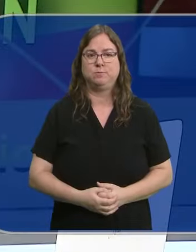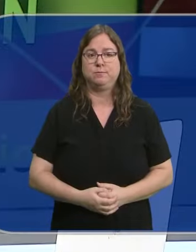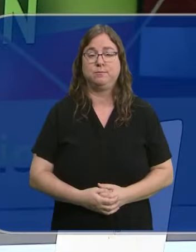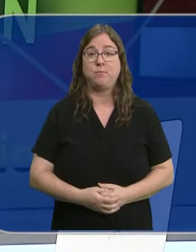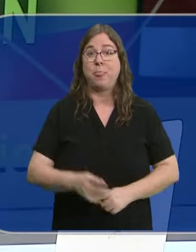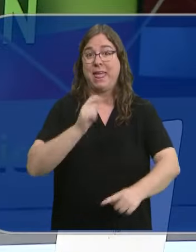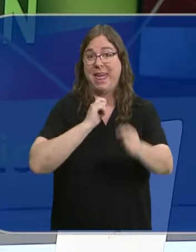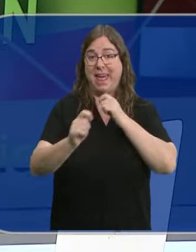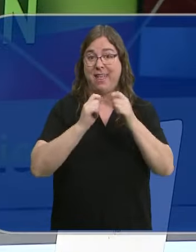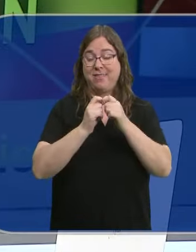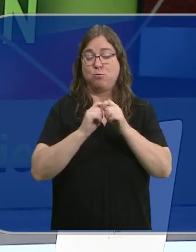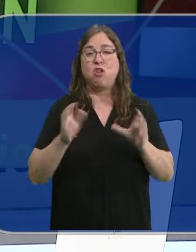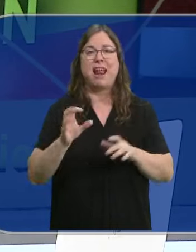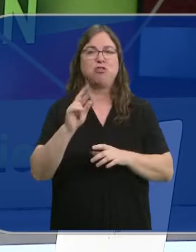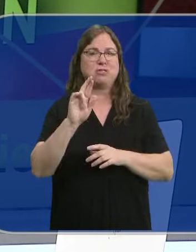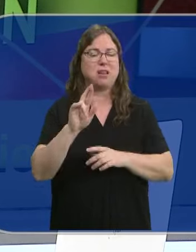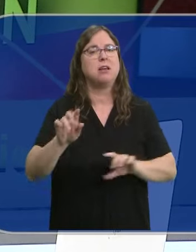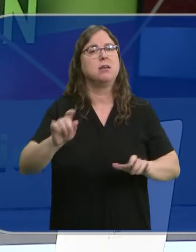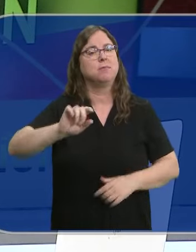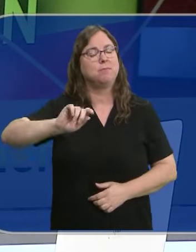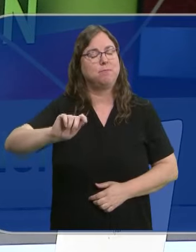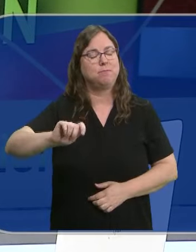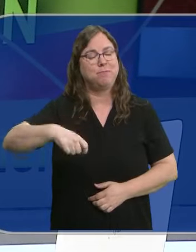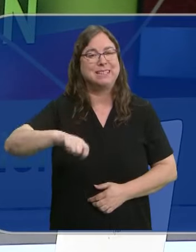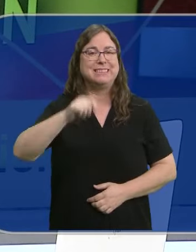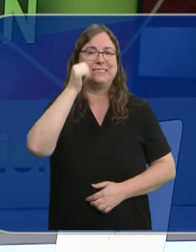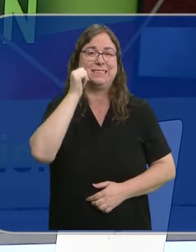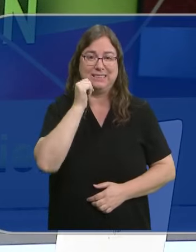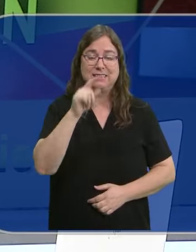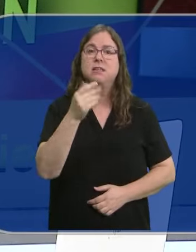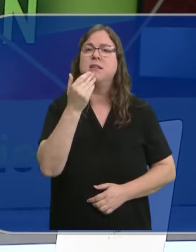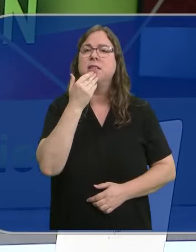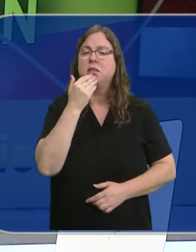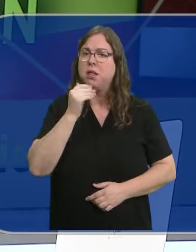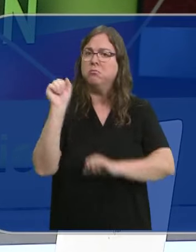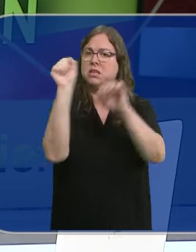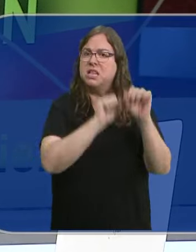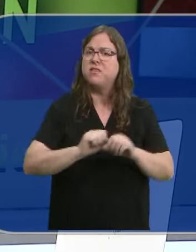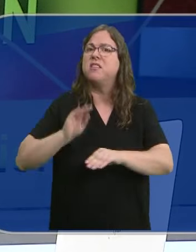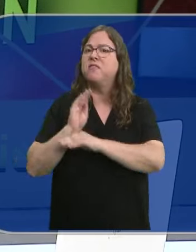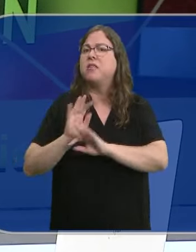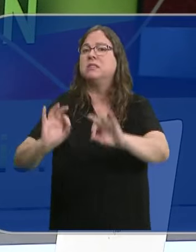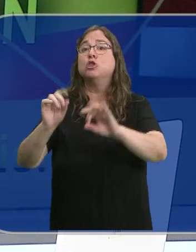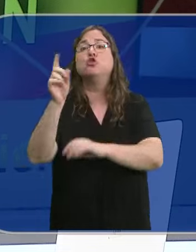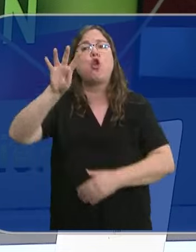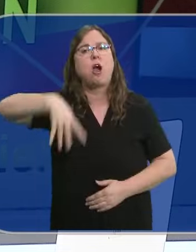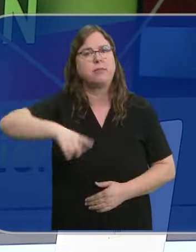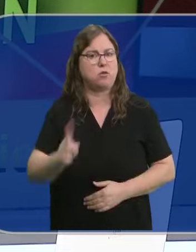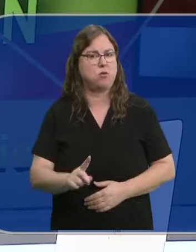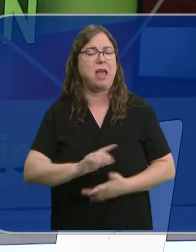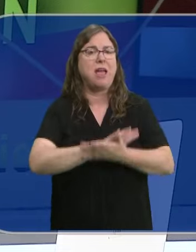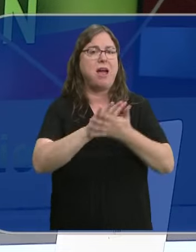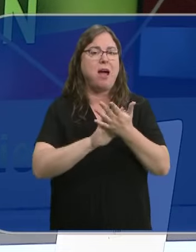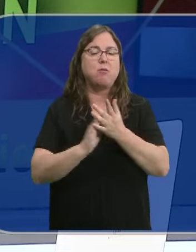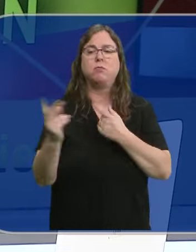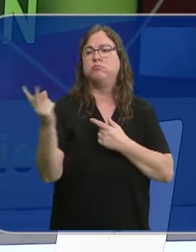En una entrevista en la cadena SER, el presidente del gobierno ha defendido esa financiación singular que, según Pedro Sánchez, no sería solo para Cataluña. Habla de